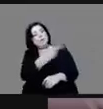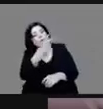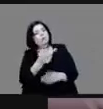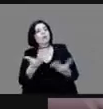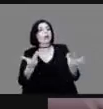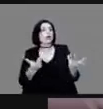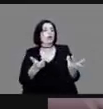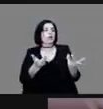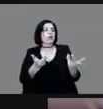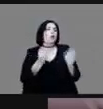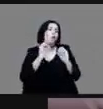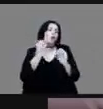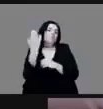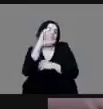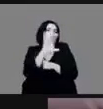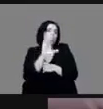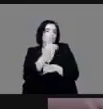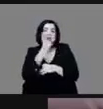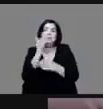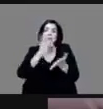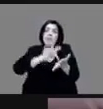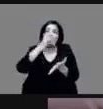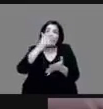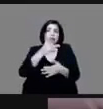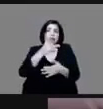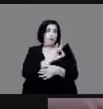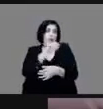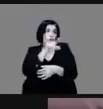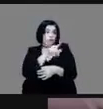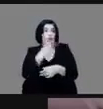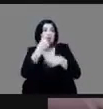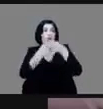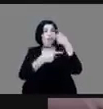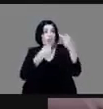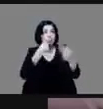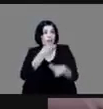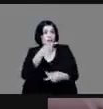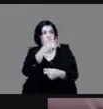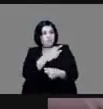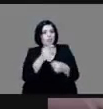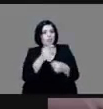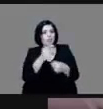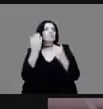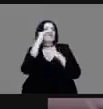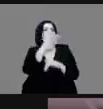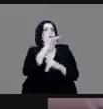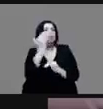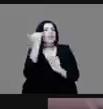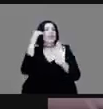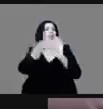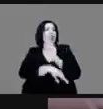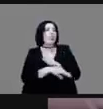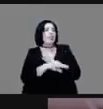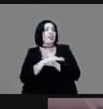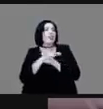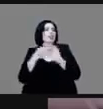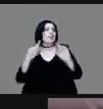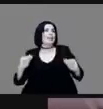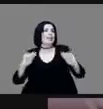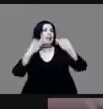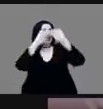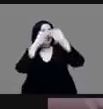bueno, aquí agradecen que pueda hablar usted, que haya hablado un poco de la caída también de Tlatelolco y haber hecho esta diferencia entre